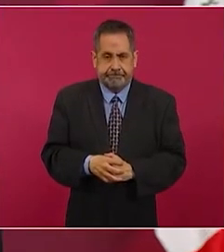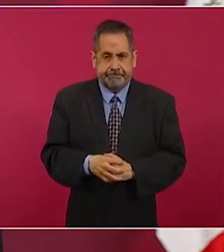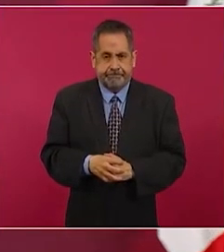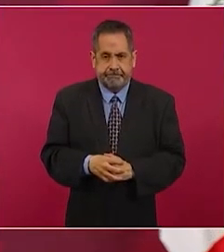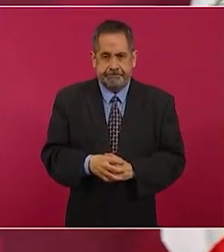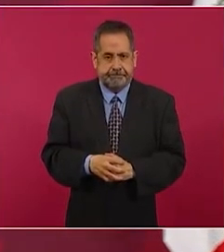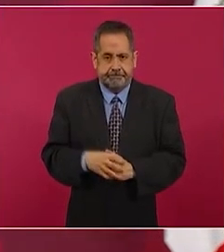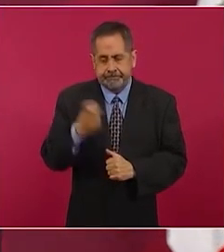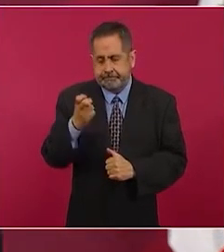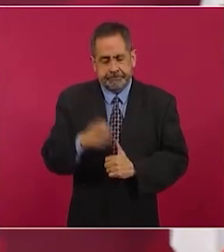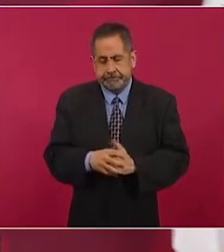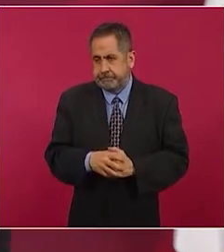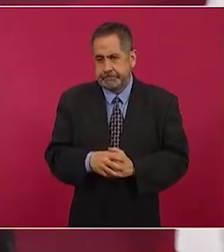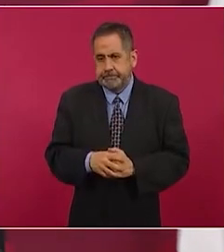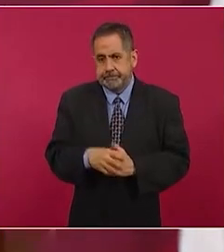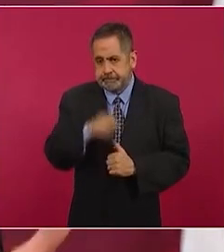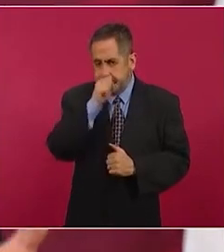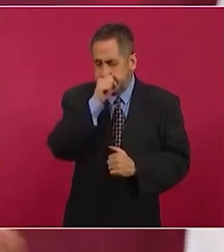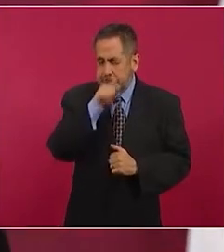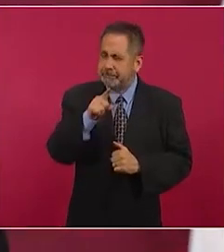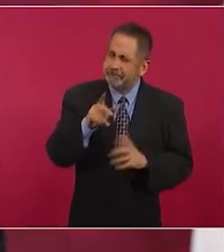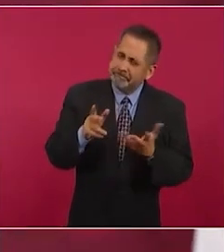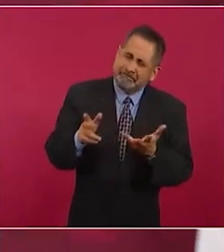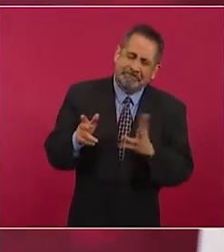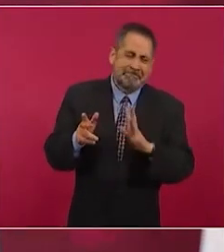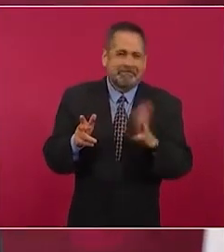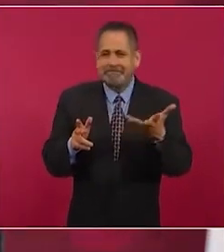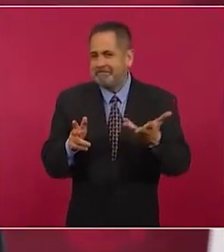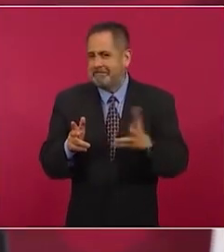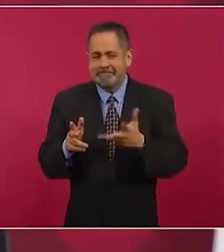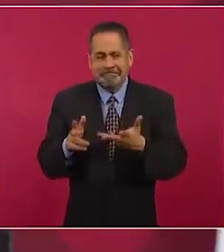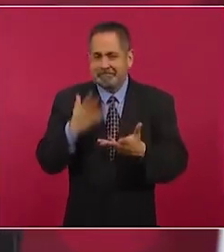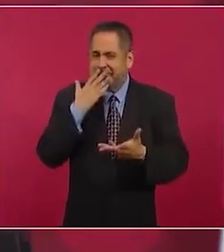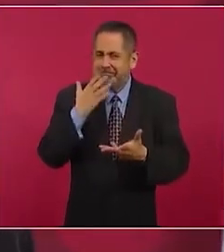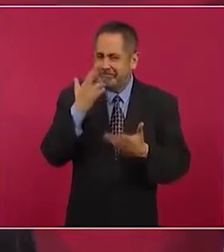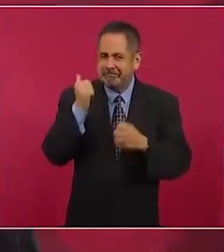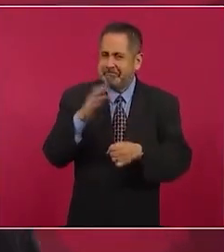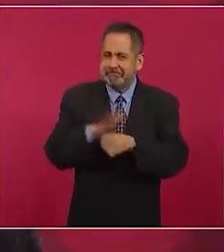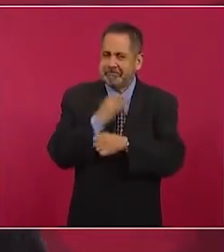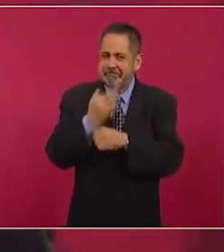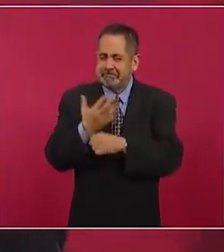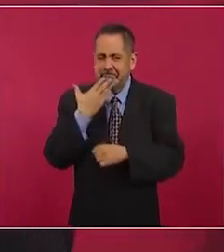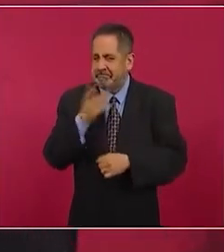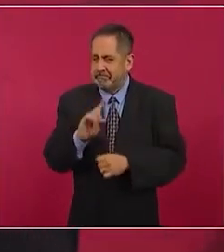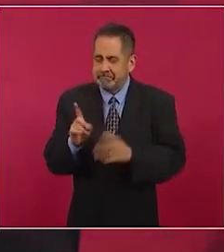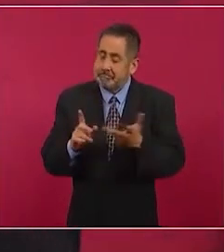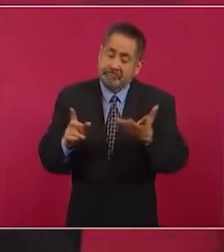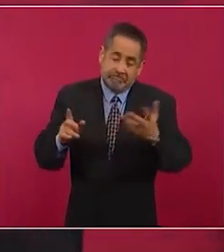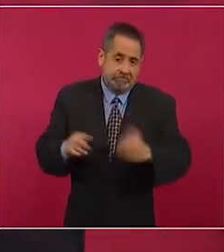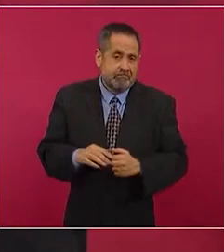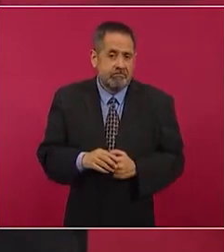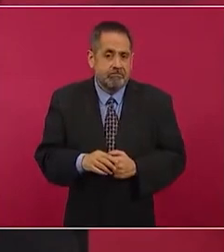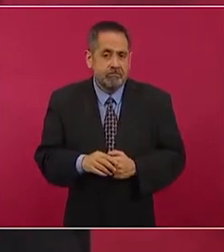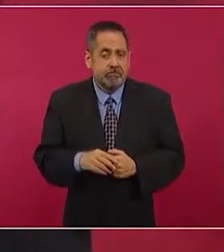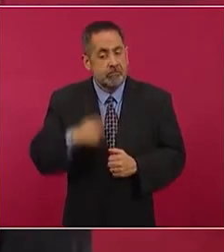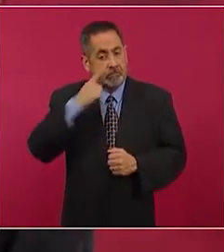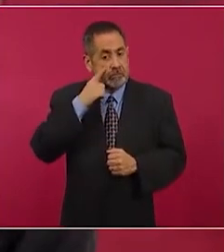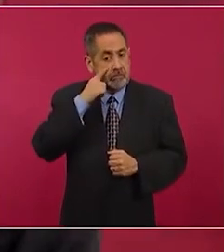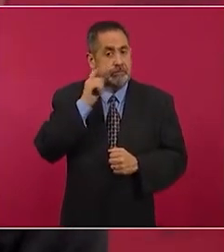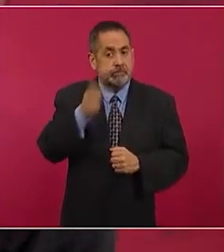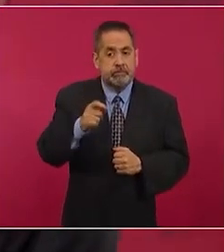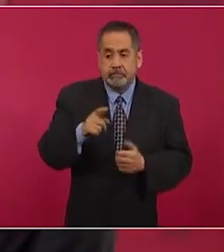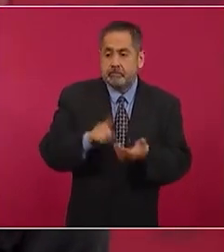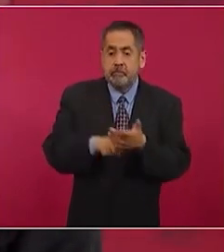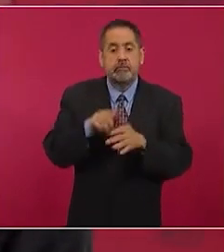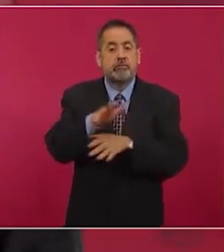Eso incluso era relativo, porque el tema de la